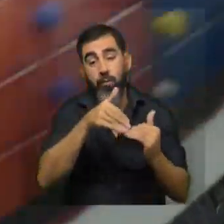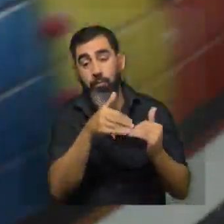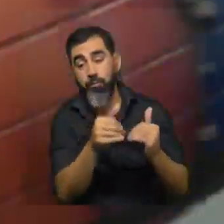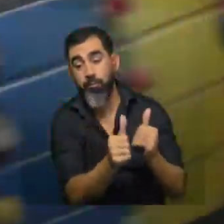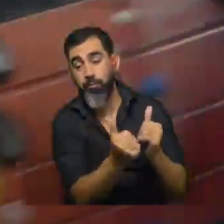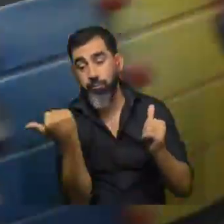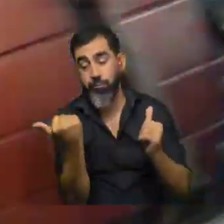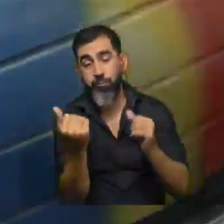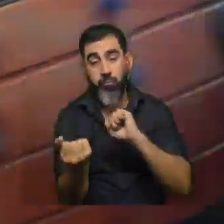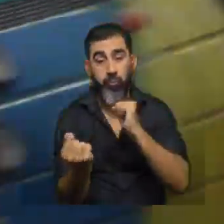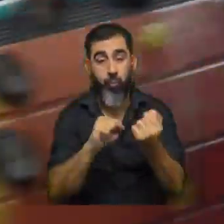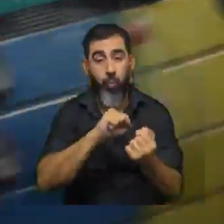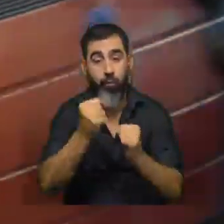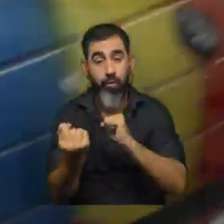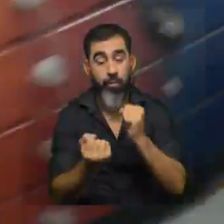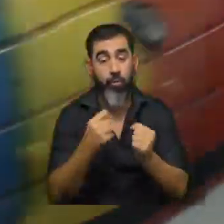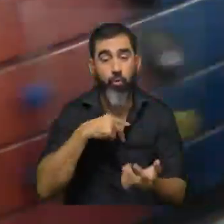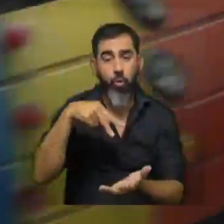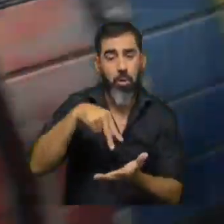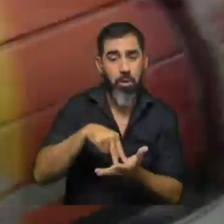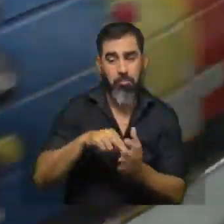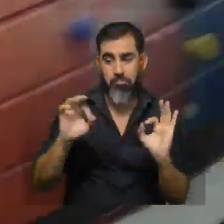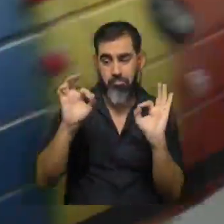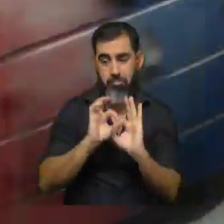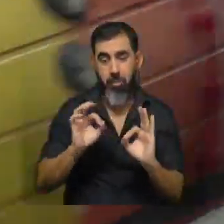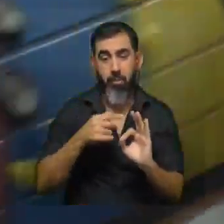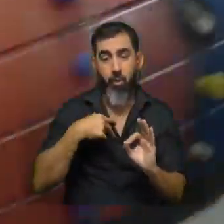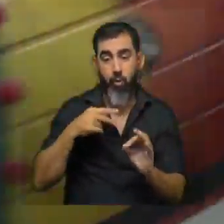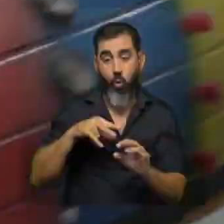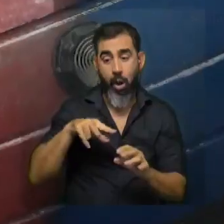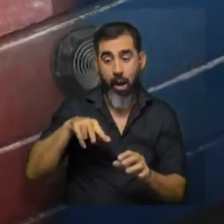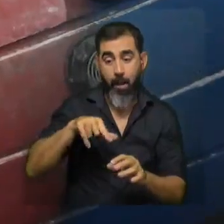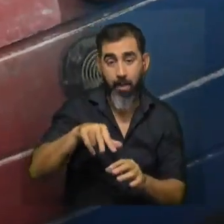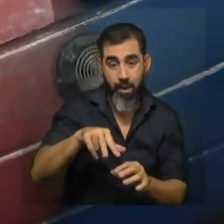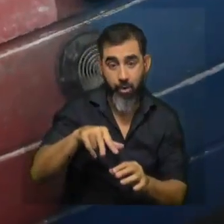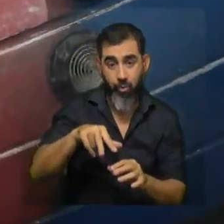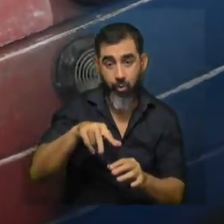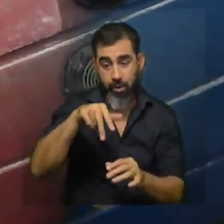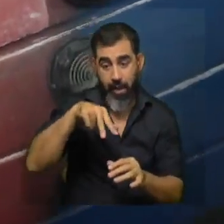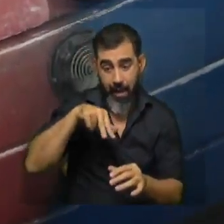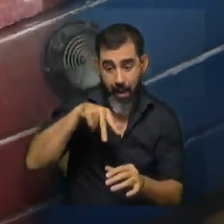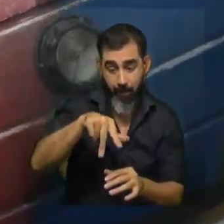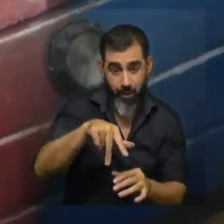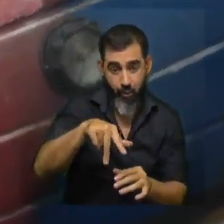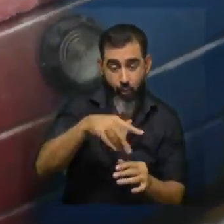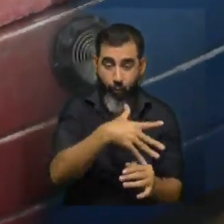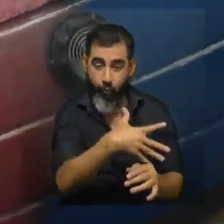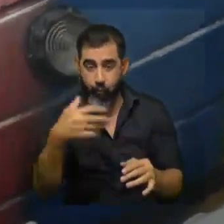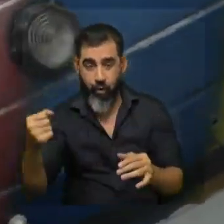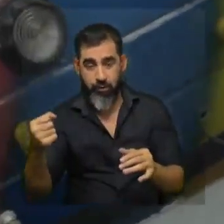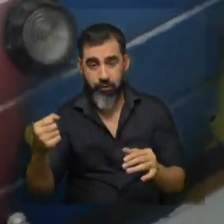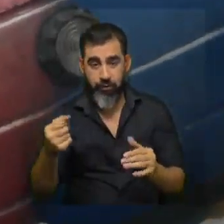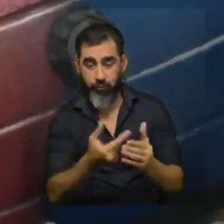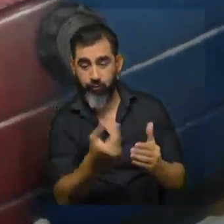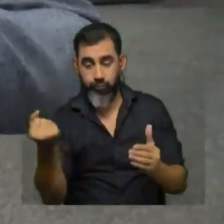cuando uno se está moviendo mientras uno está quieto no siente nada pero si vos intentás caminar hacia el centro del mambo aparece una fuerza hacia el costado que